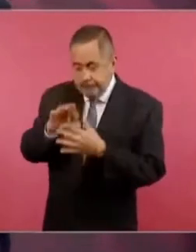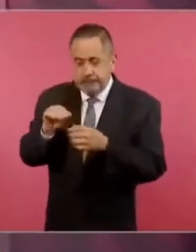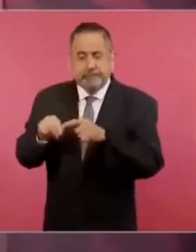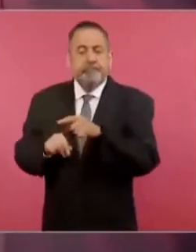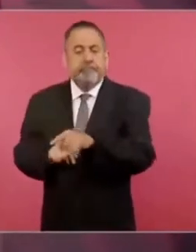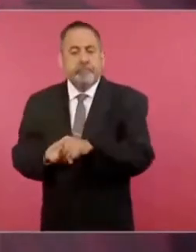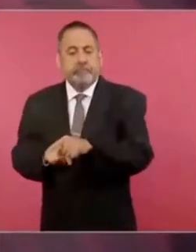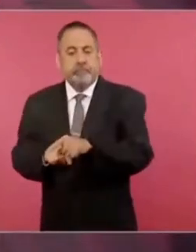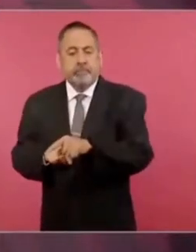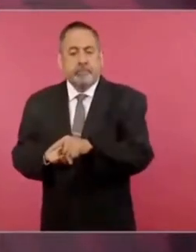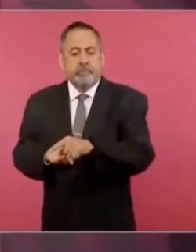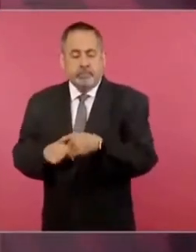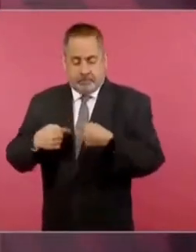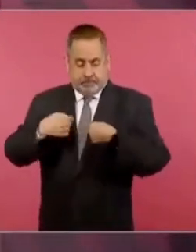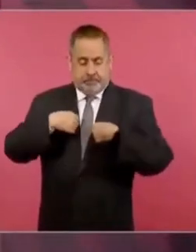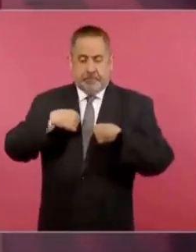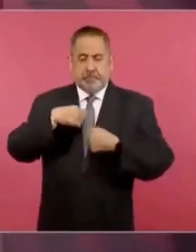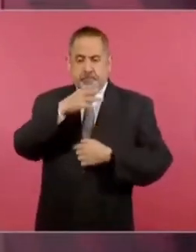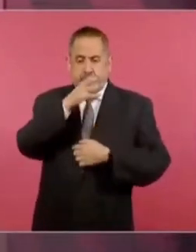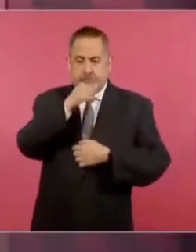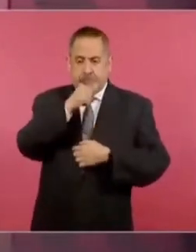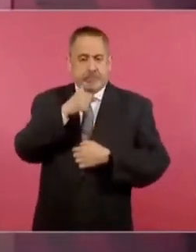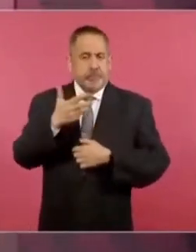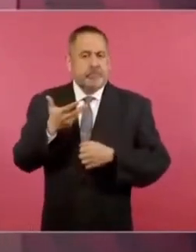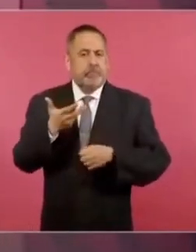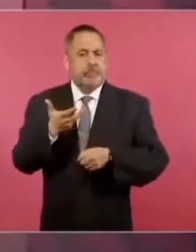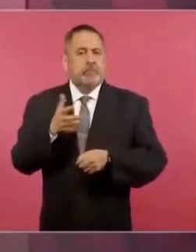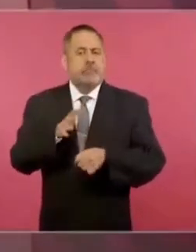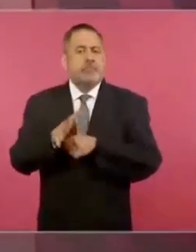hace algo que nosotros no pudimos hacer